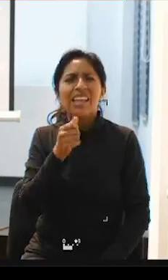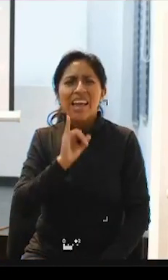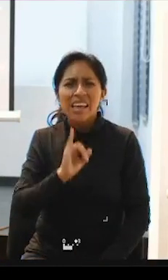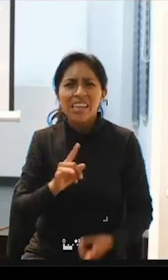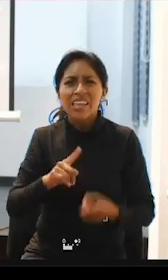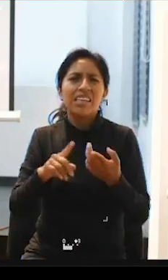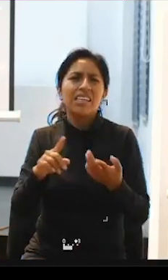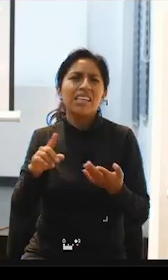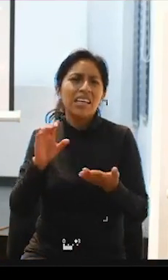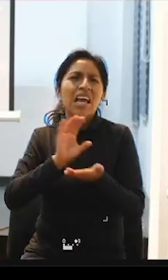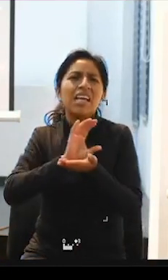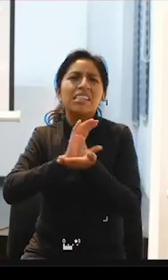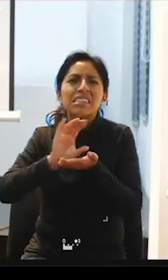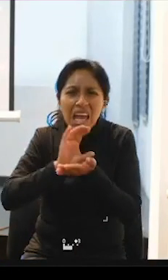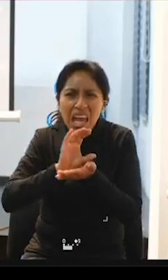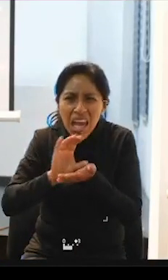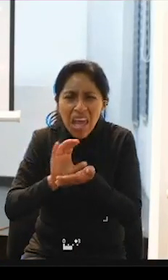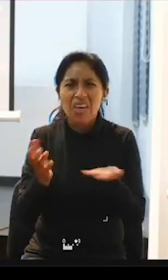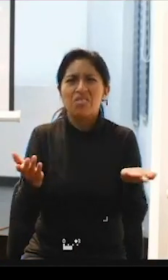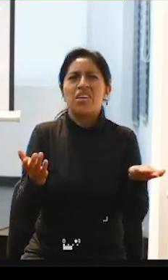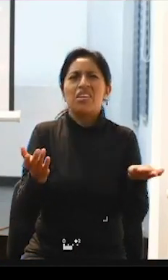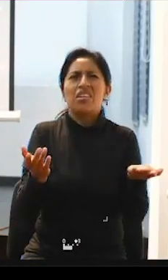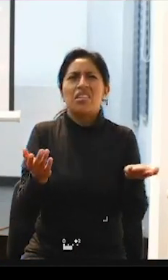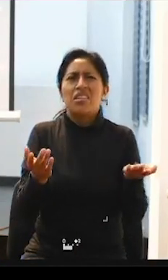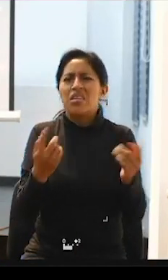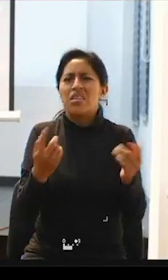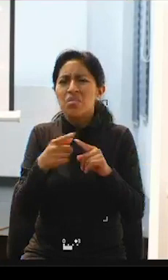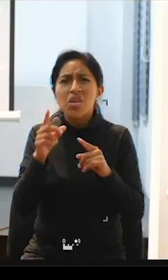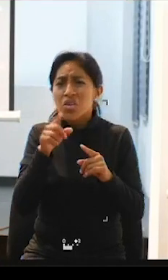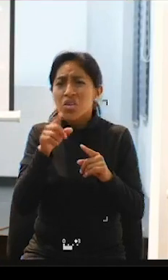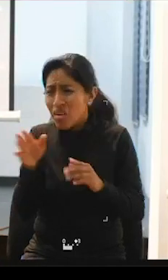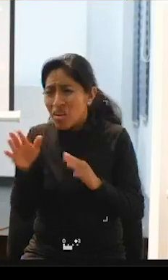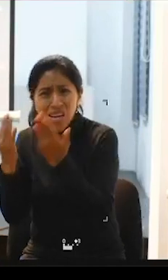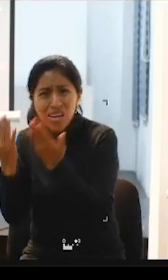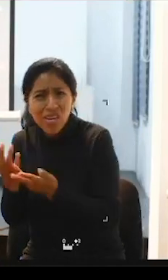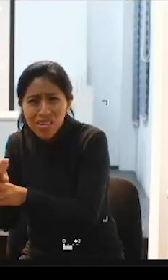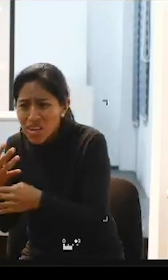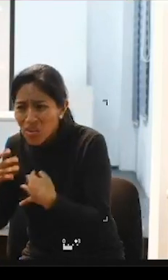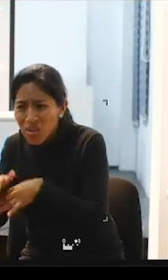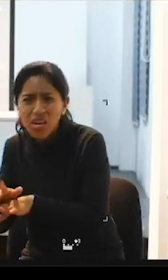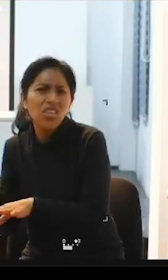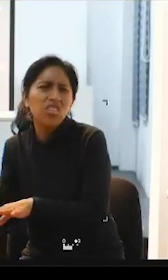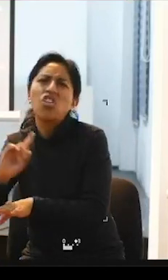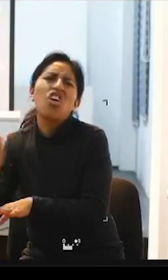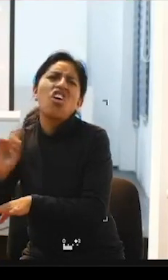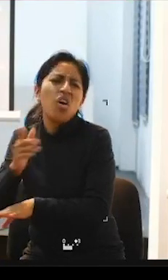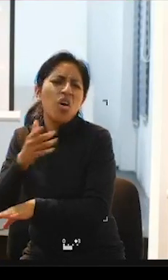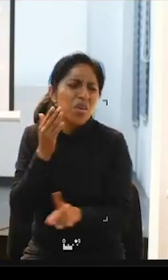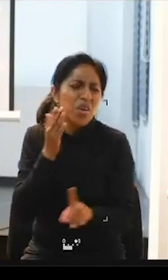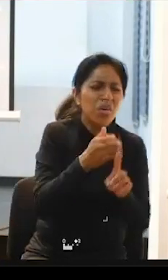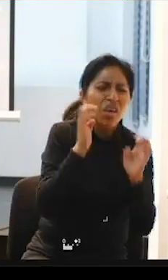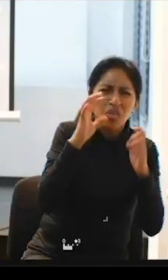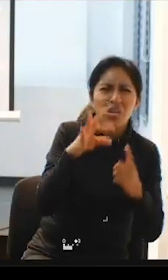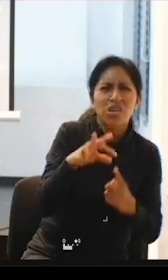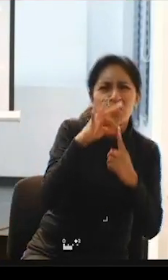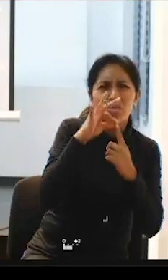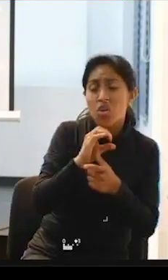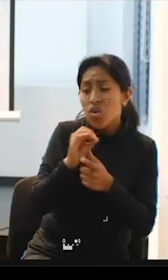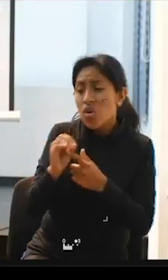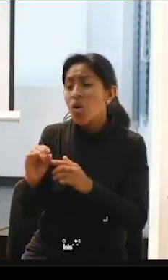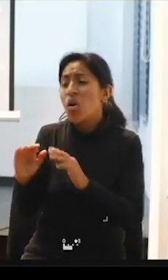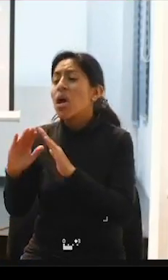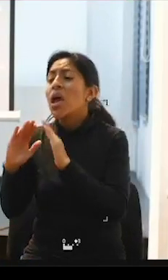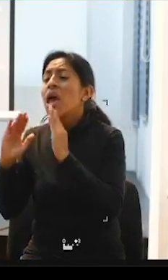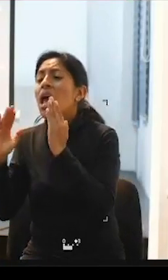pero menos a las aulas regulares o hay aulas regulares ciertas escuelas no más catalogadas como escuelas